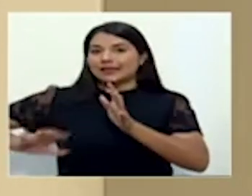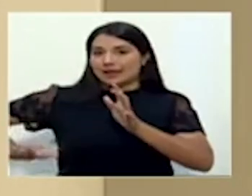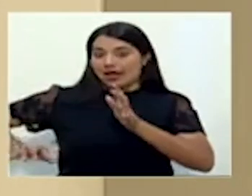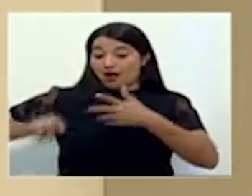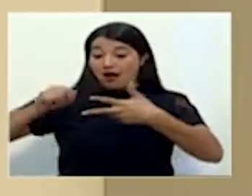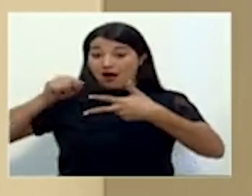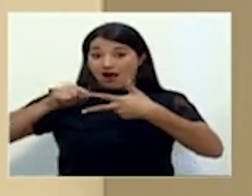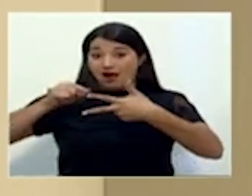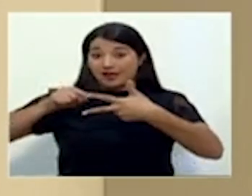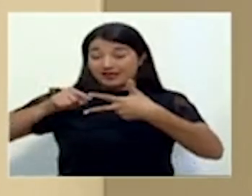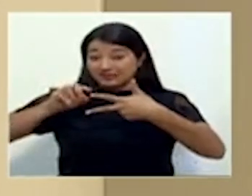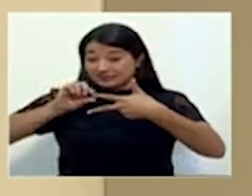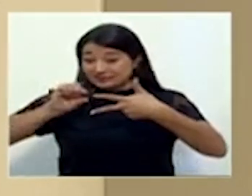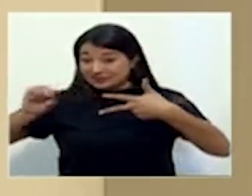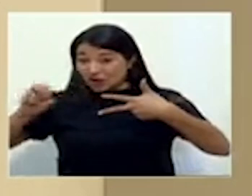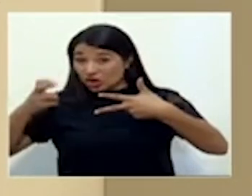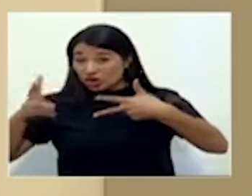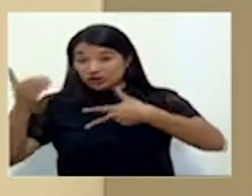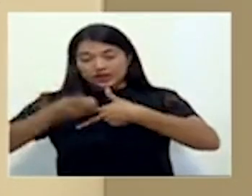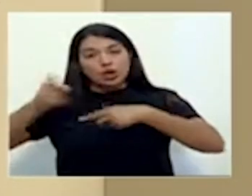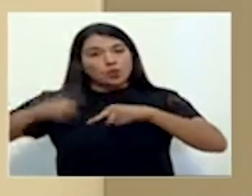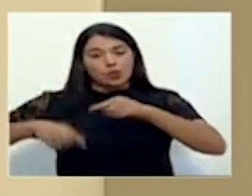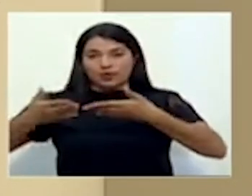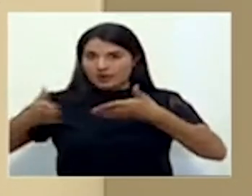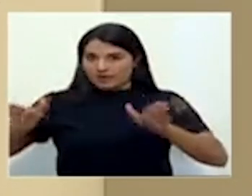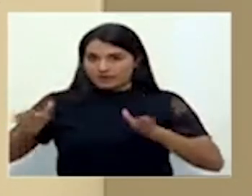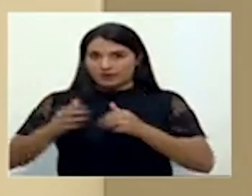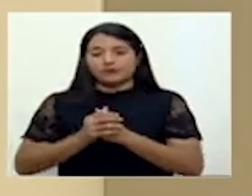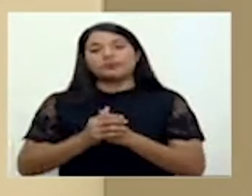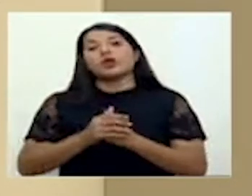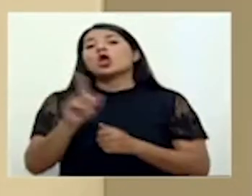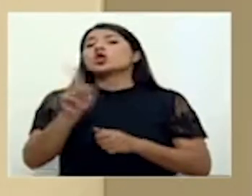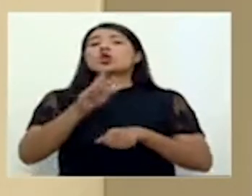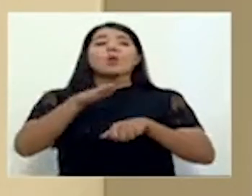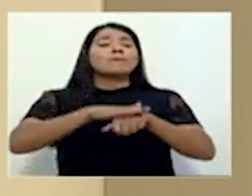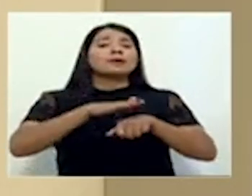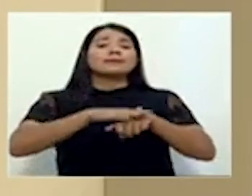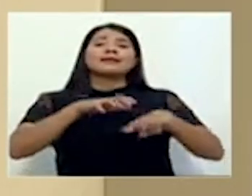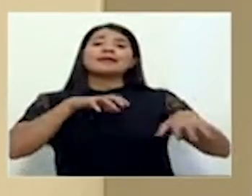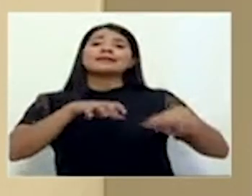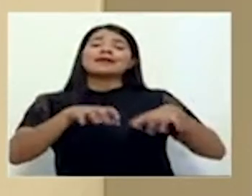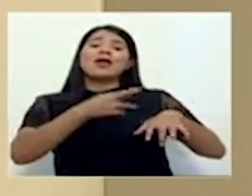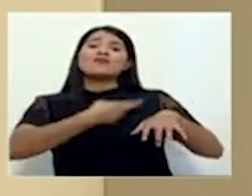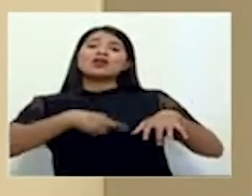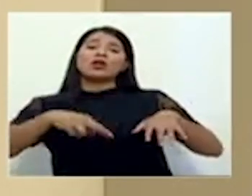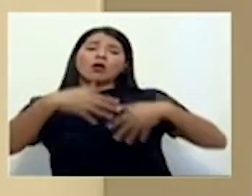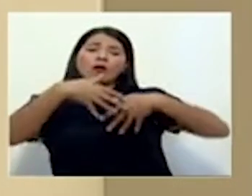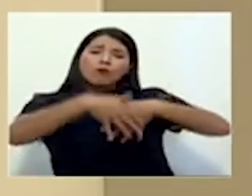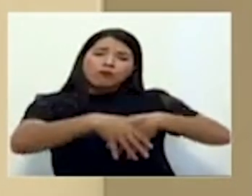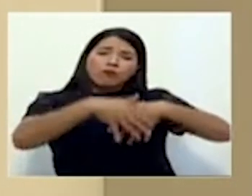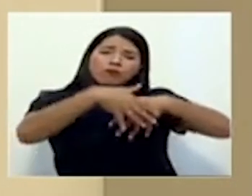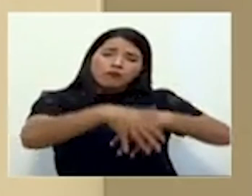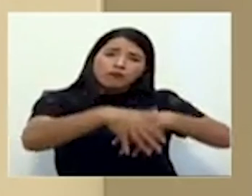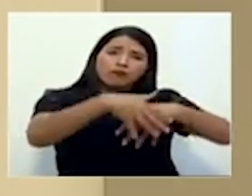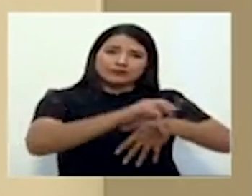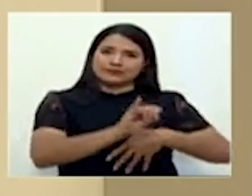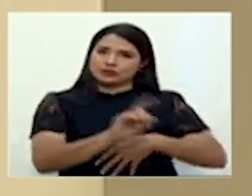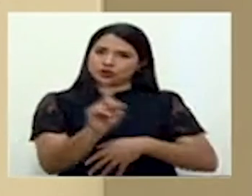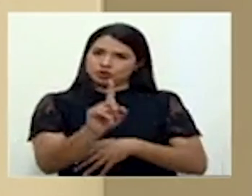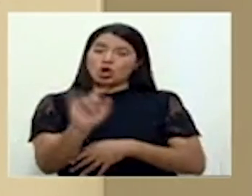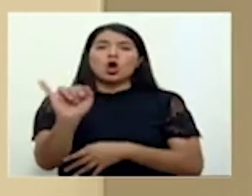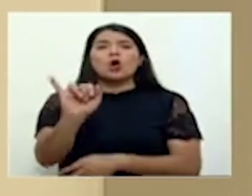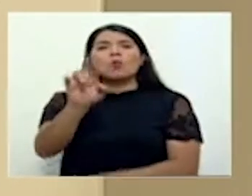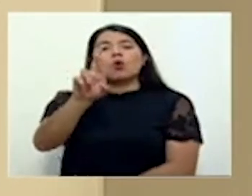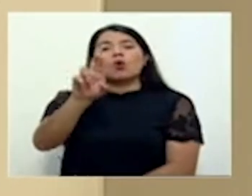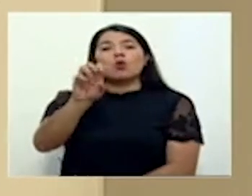son las actividades religiosas tipo procesiones o, por ejemplo, la misma romería que ya la misma iglesia ha estado